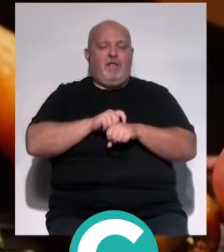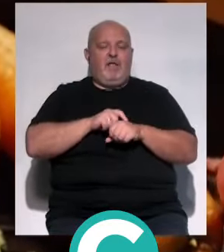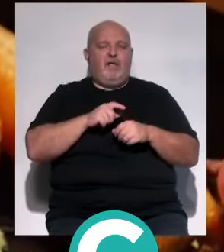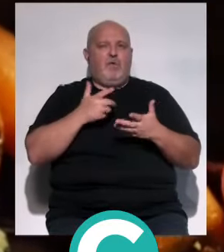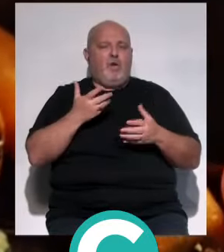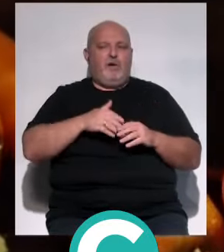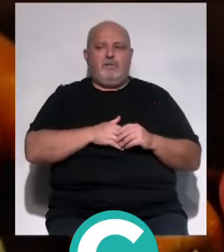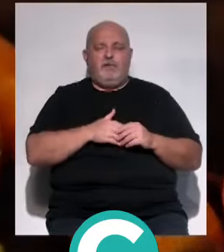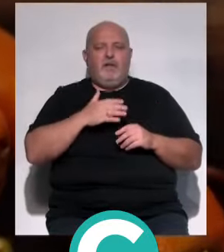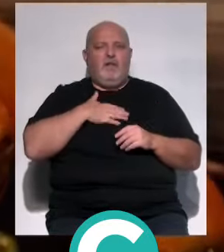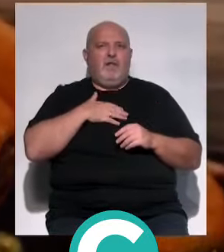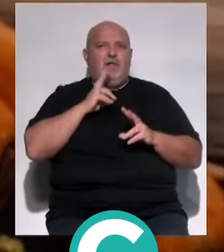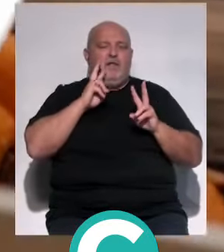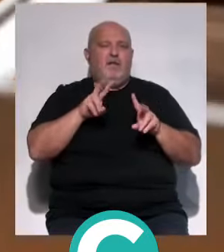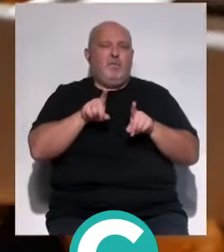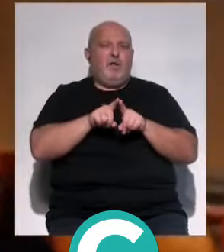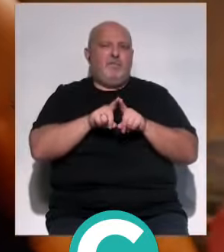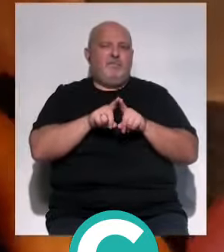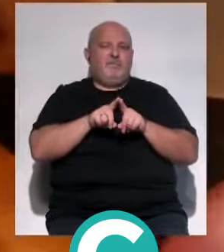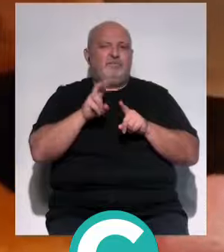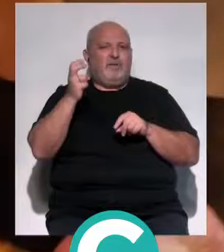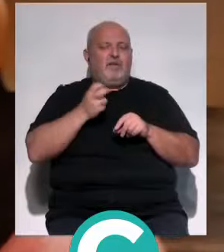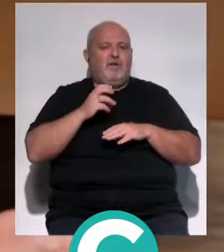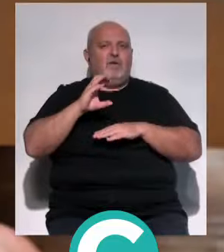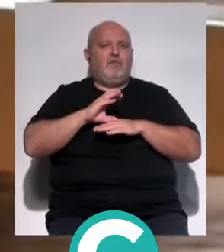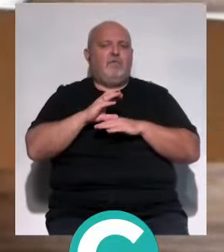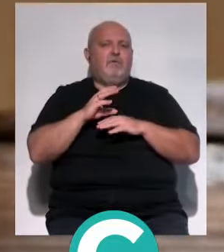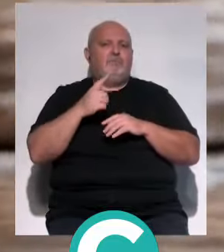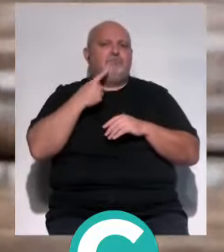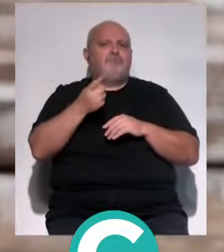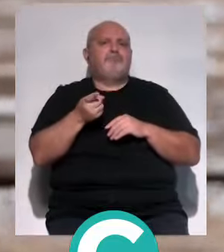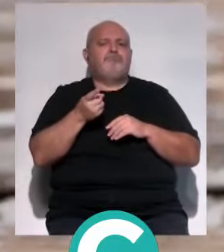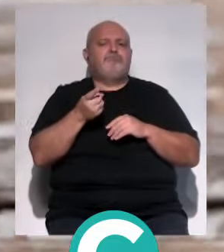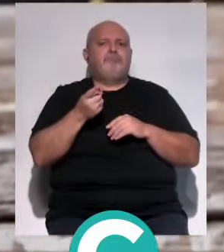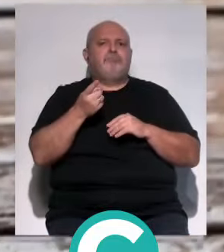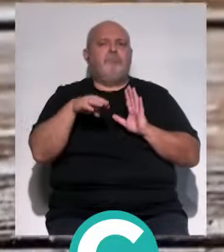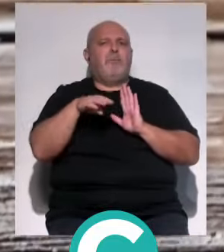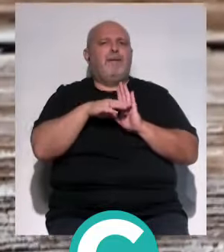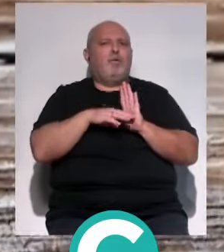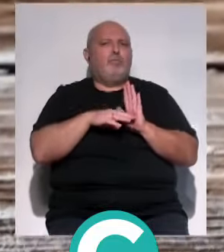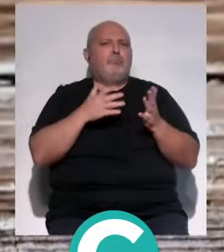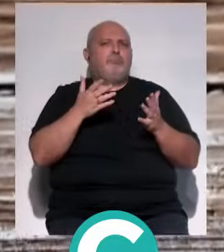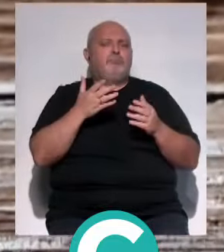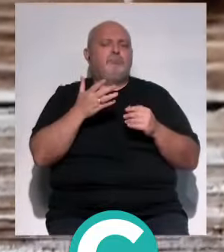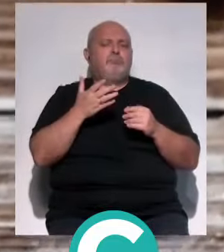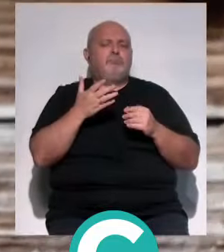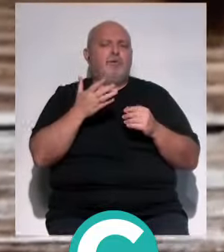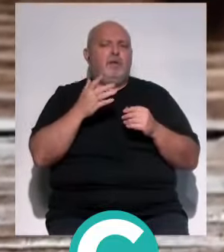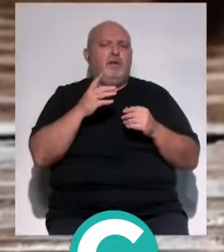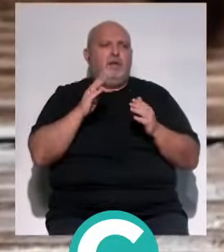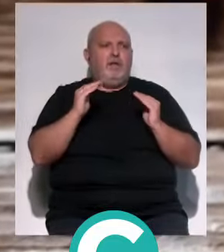tratamiento? A mí me hace gracia porque vienen a la consulta y yo siempre digo, el menú, a lo mejor pacientes que estaban